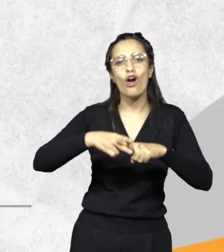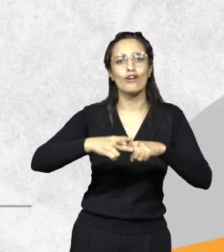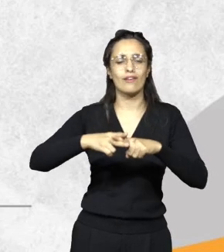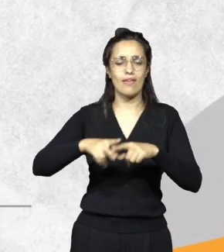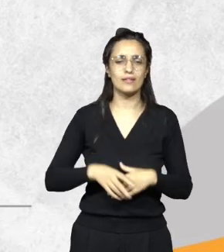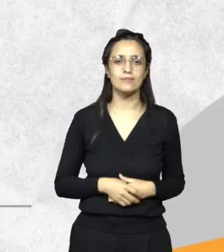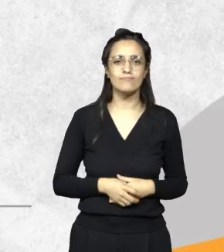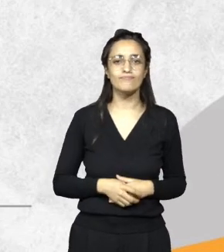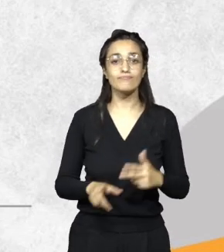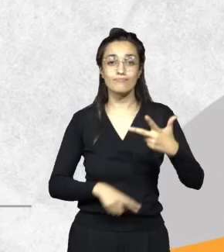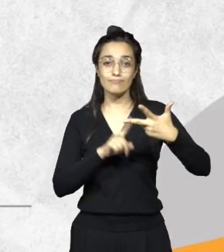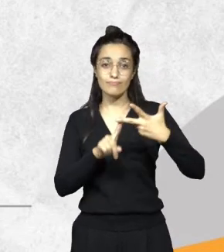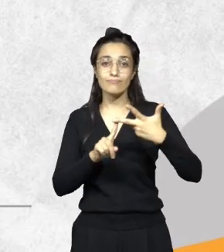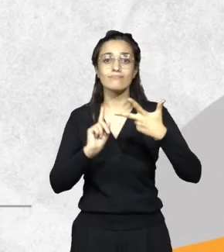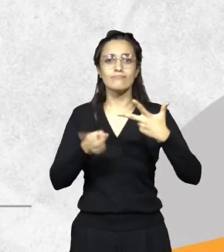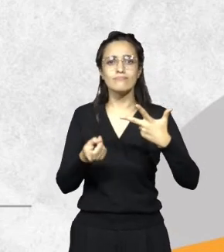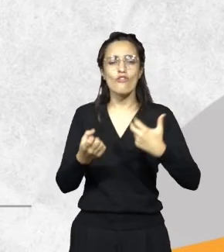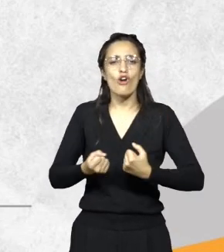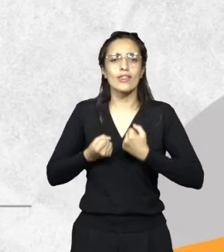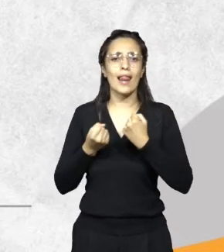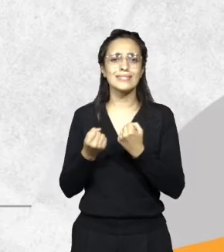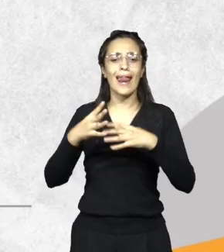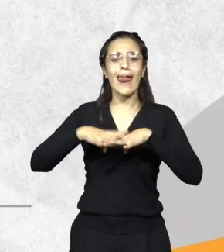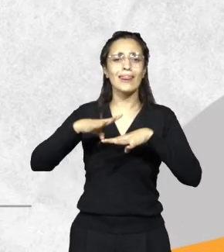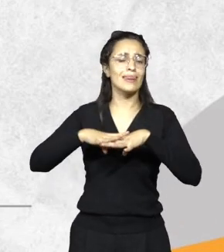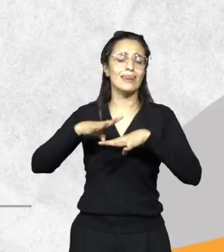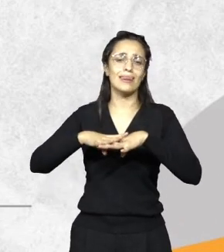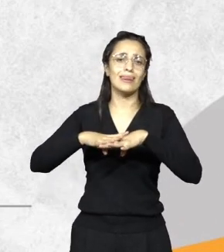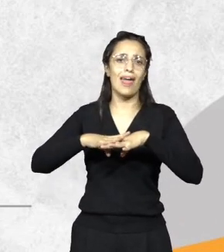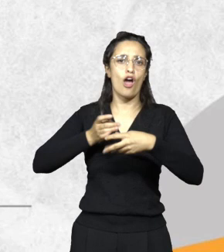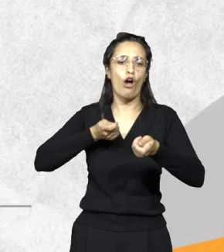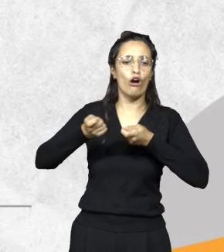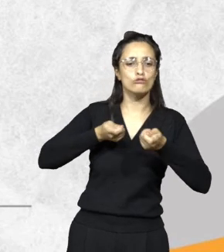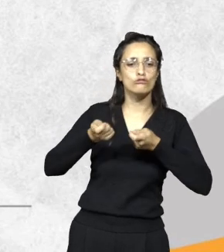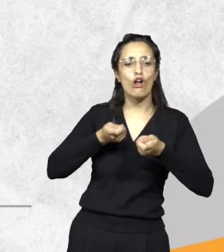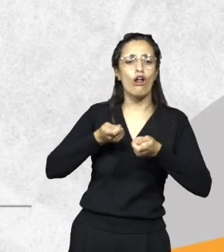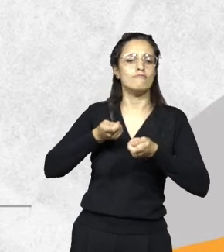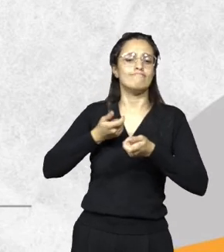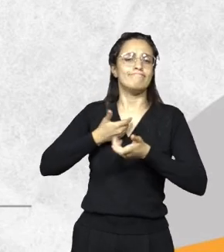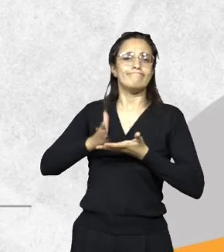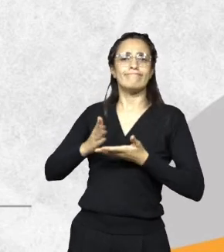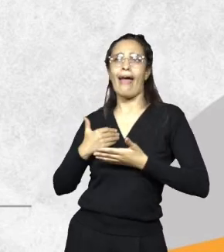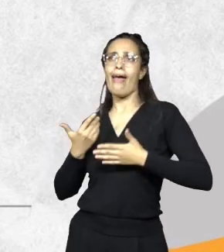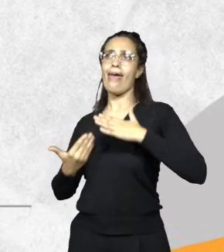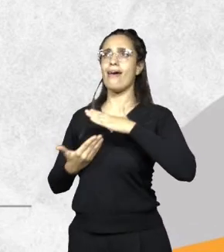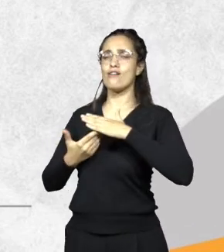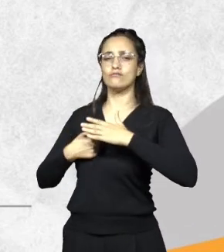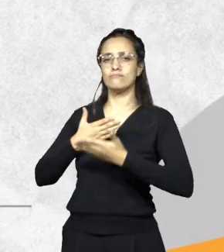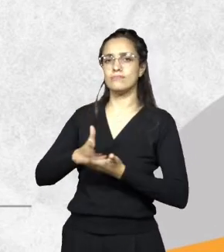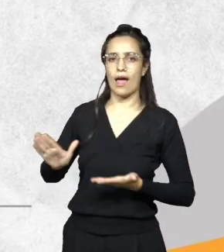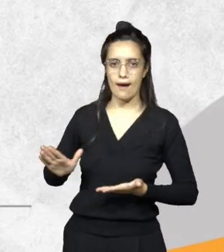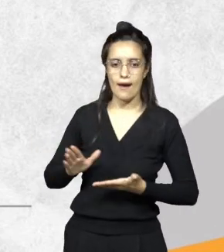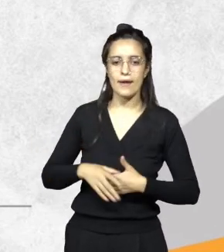Fortalecer la red de control, eliminar los egos y las estructuras, superar esa visión egocéntrica para lograr una apertura institucional.